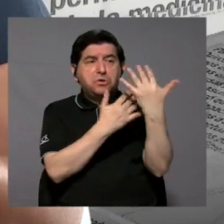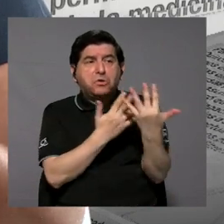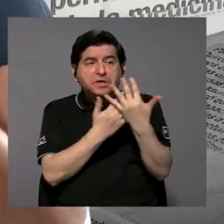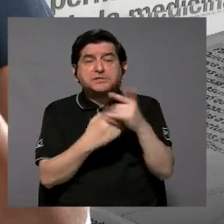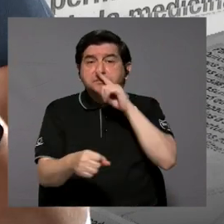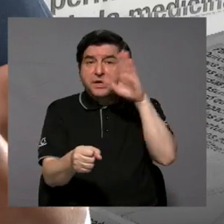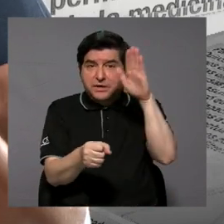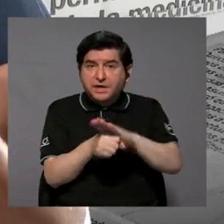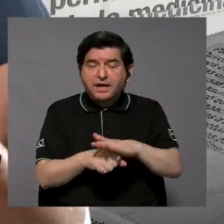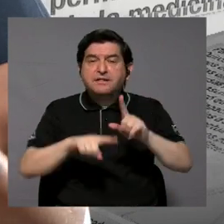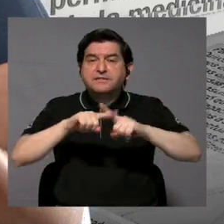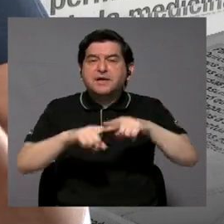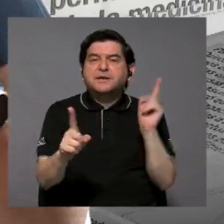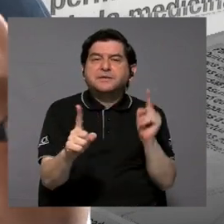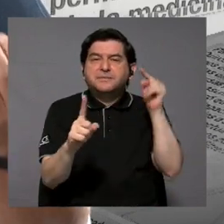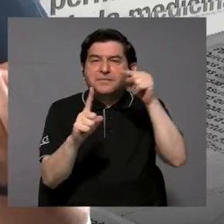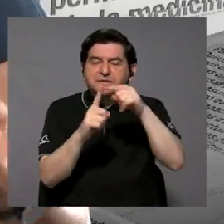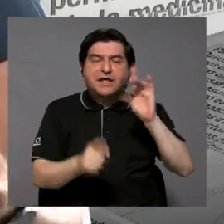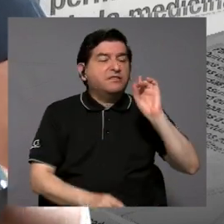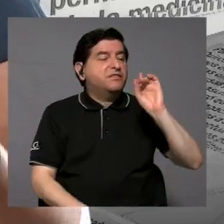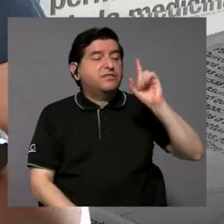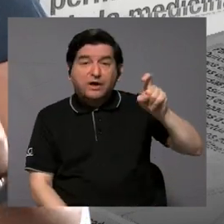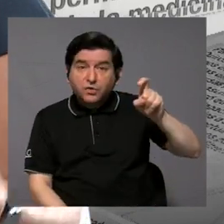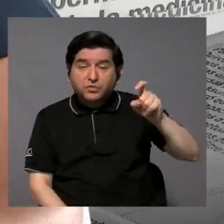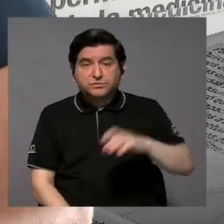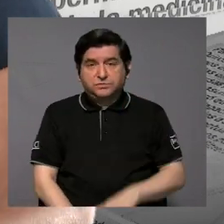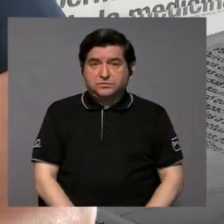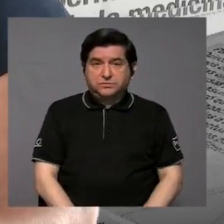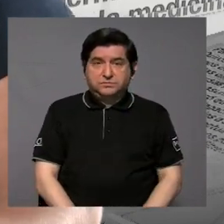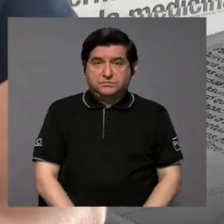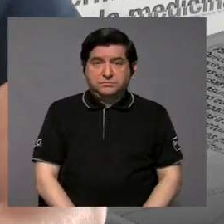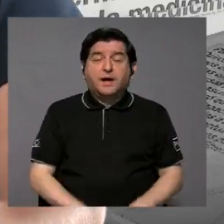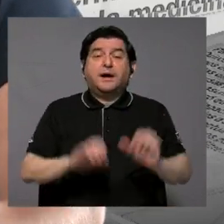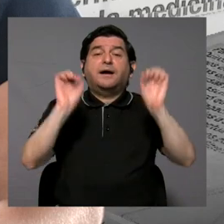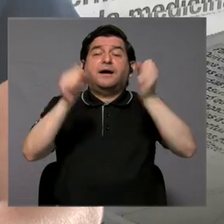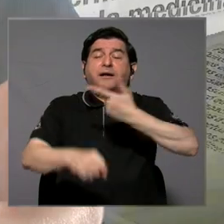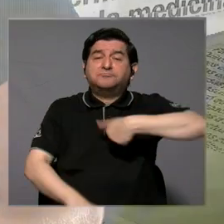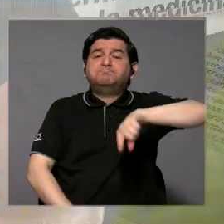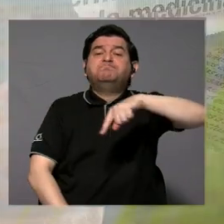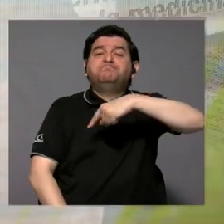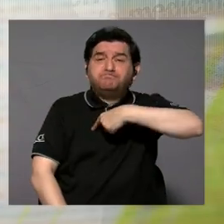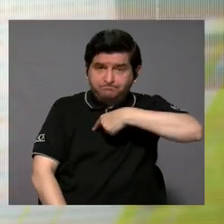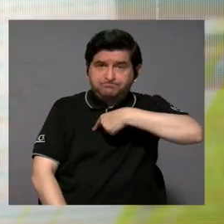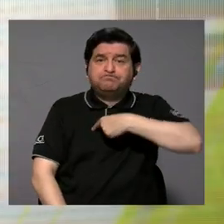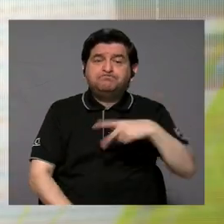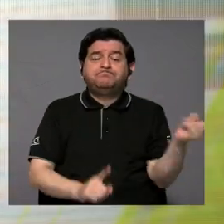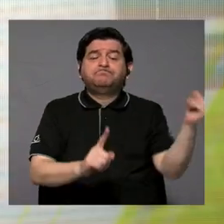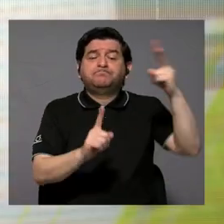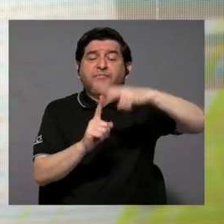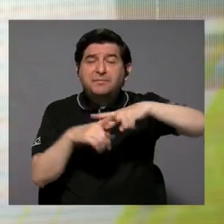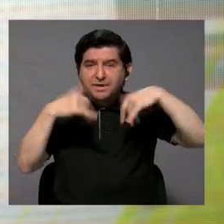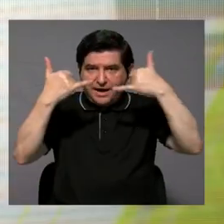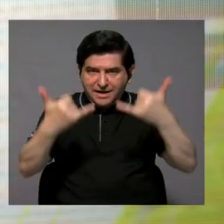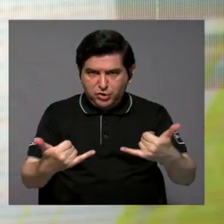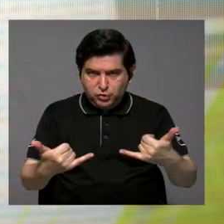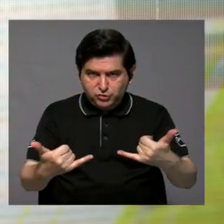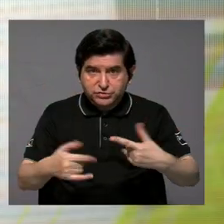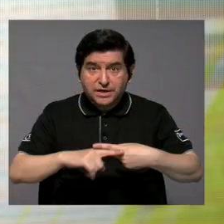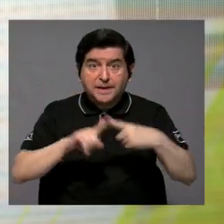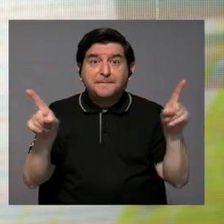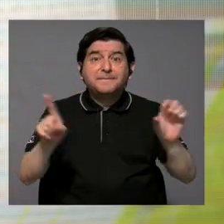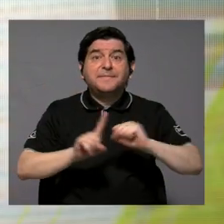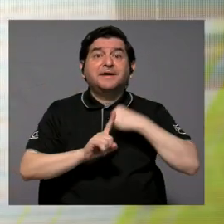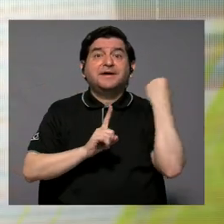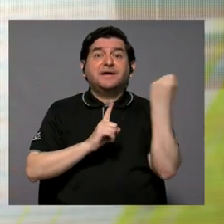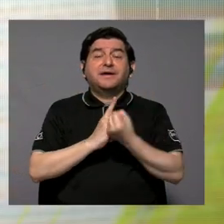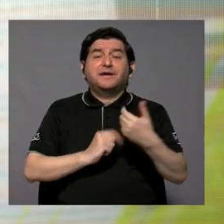expectativas, como yo depende del propósito, si es de diagnóstico, ¿no? Entonces podemos aplicarlo propiamente. Pero